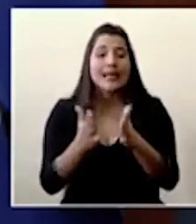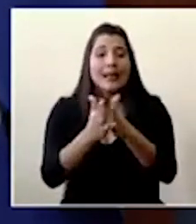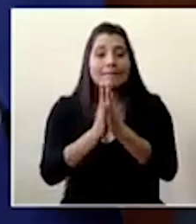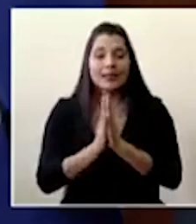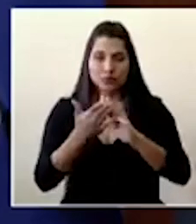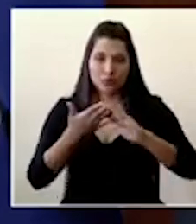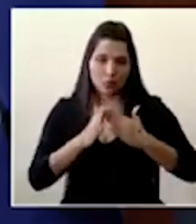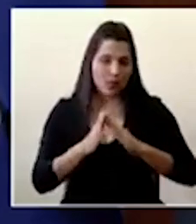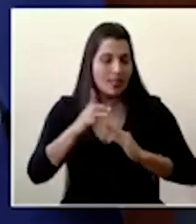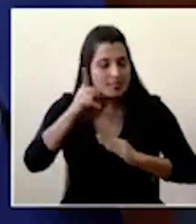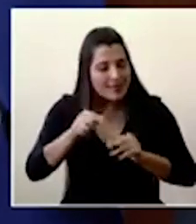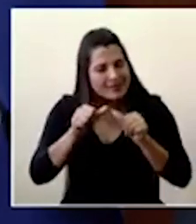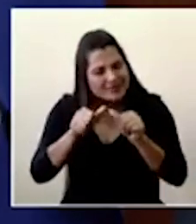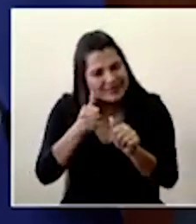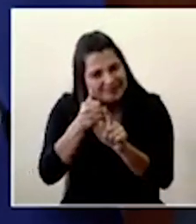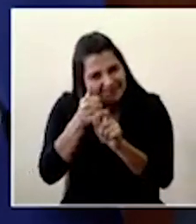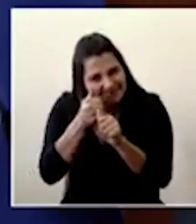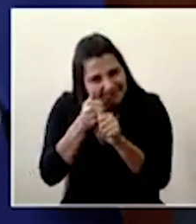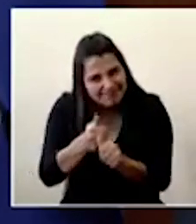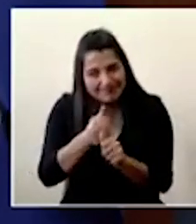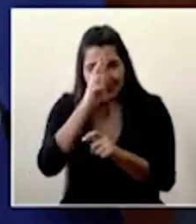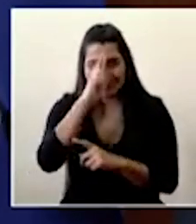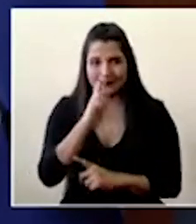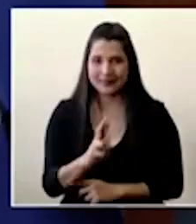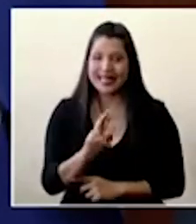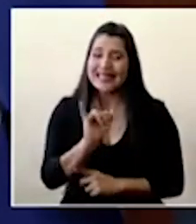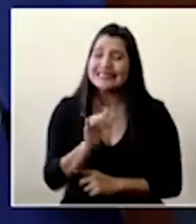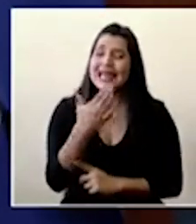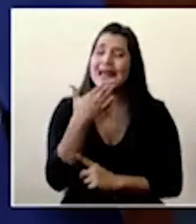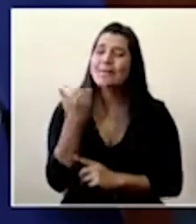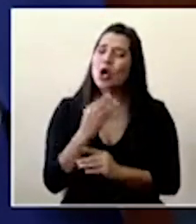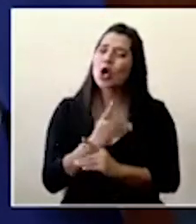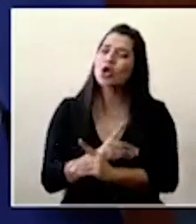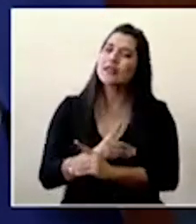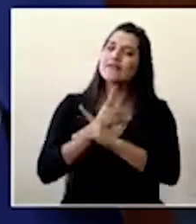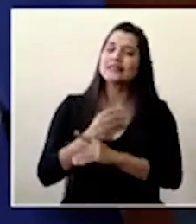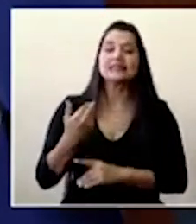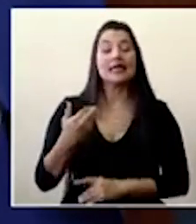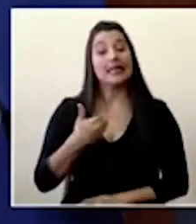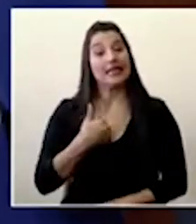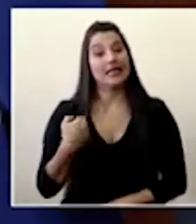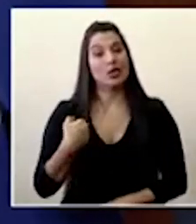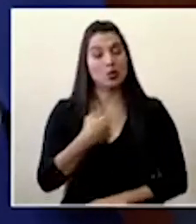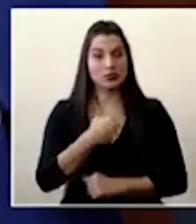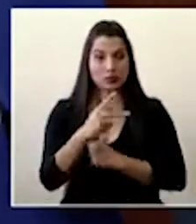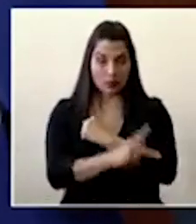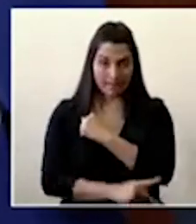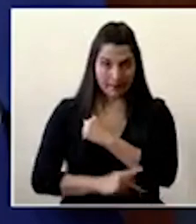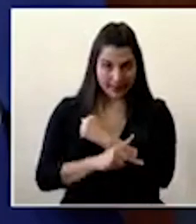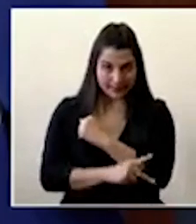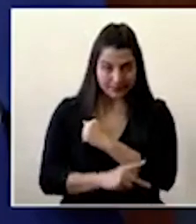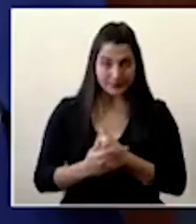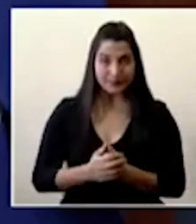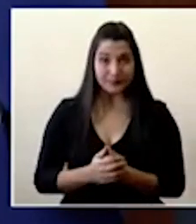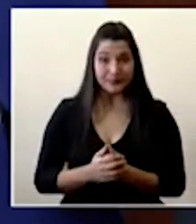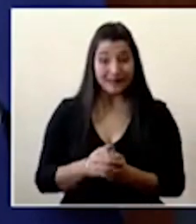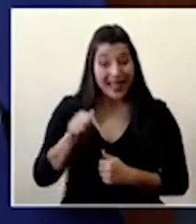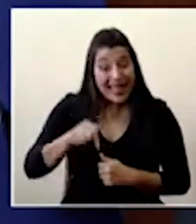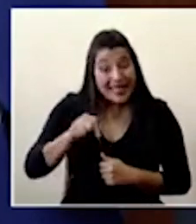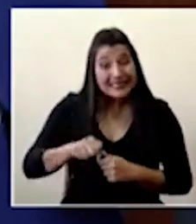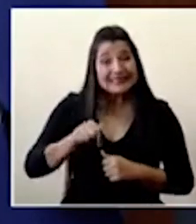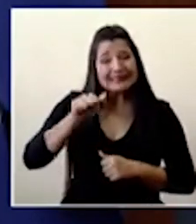ejercer es la mayor defensa que tiene nuestro país. Esta batalla